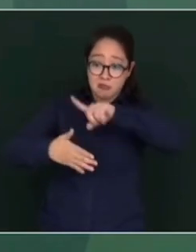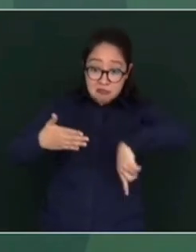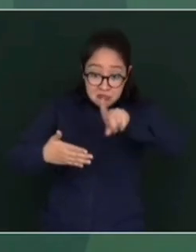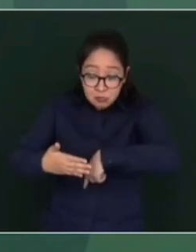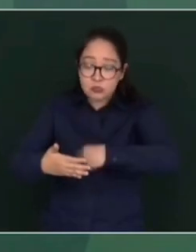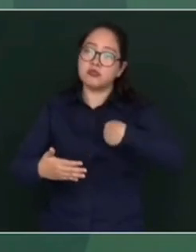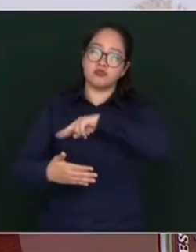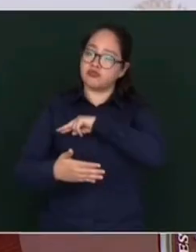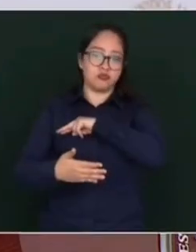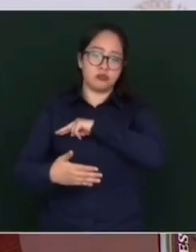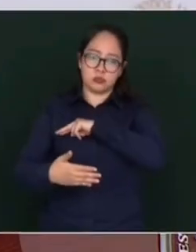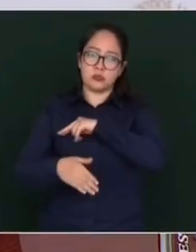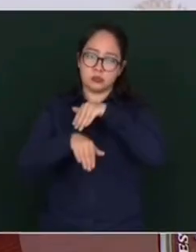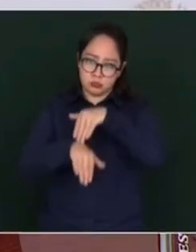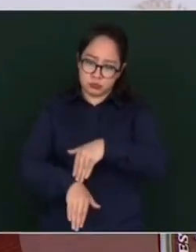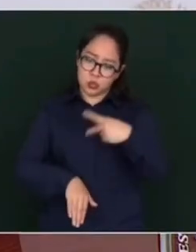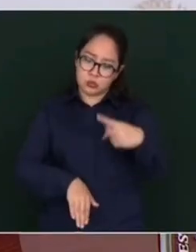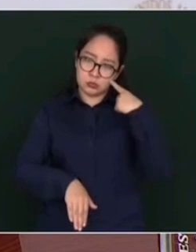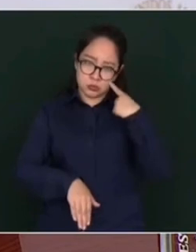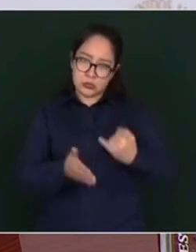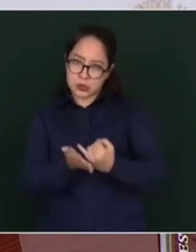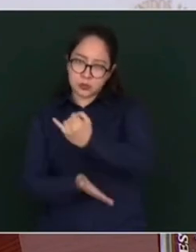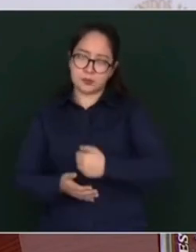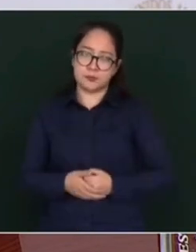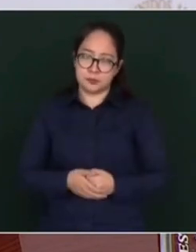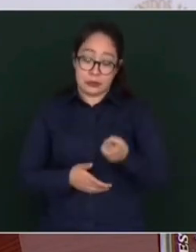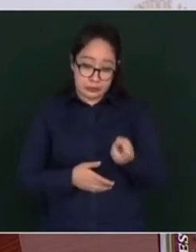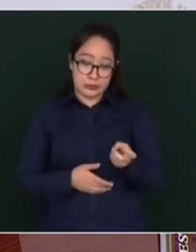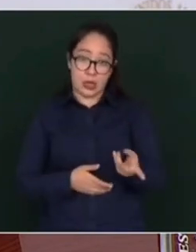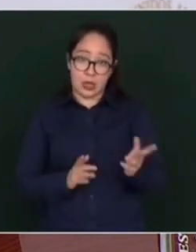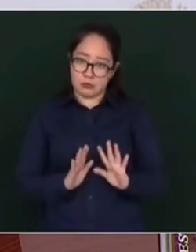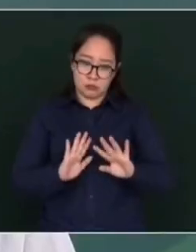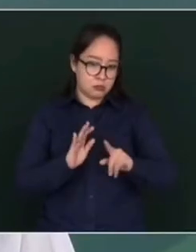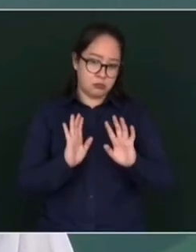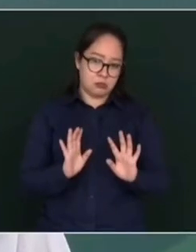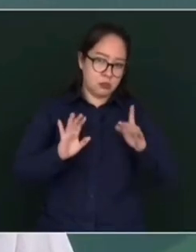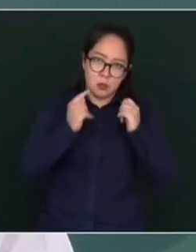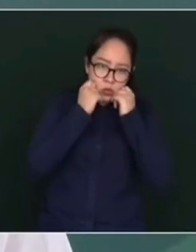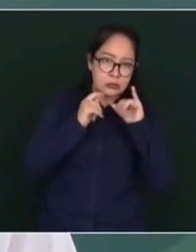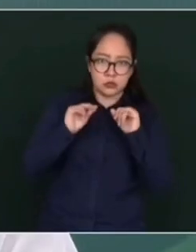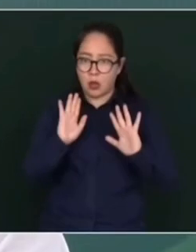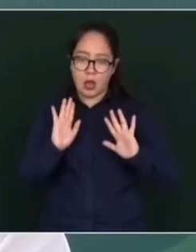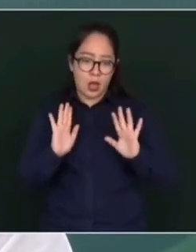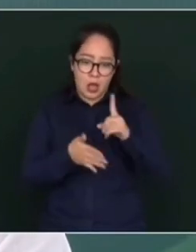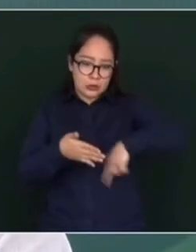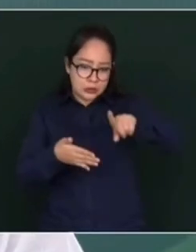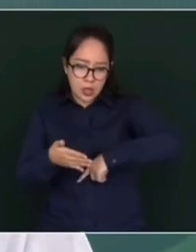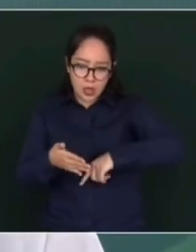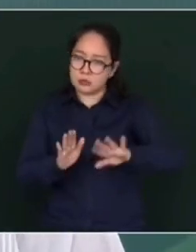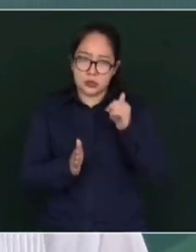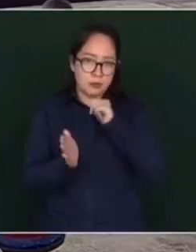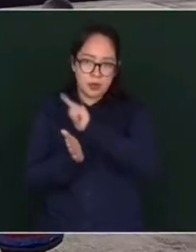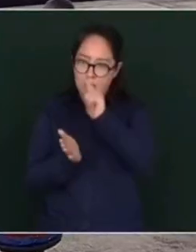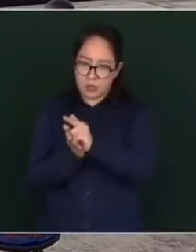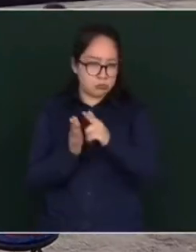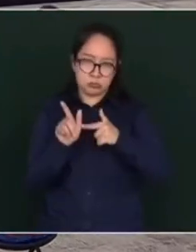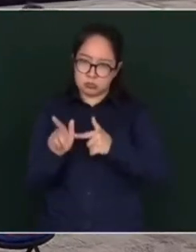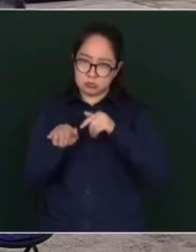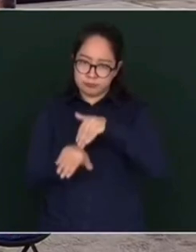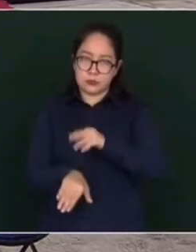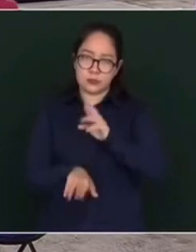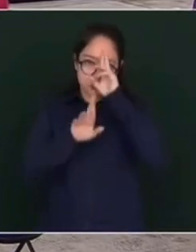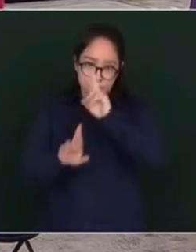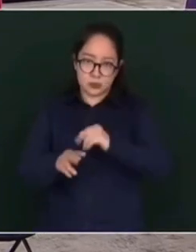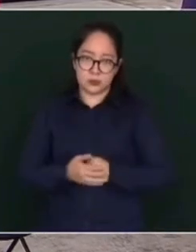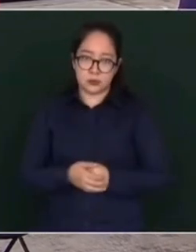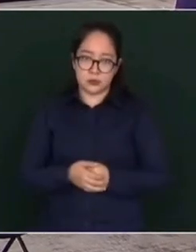nosotros vamos a acatar la resolución de la Corte, la resolución que sea. Siempre vamos a actuar en el marco de la legalidad. Yo tengo…